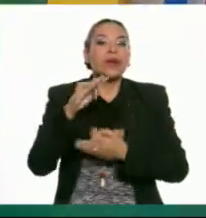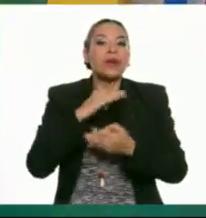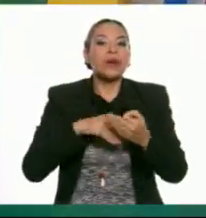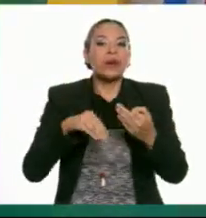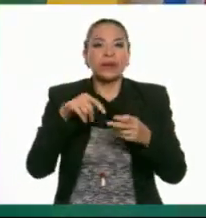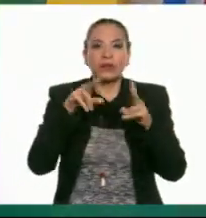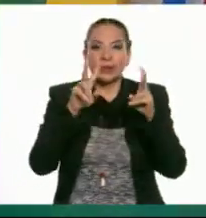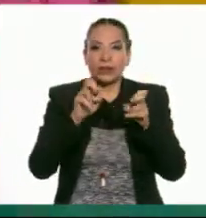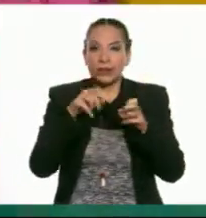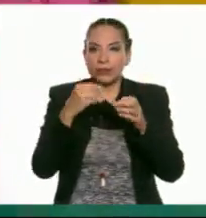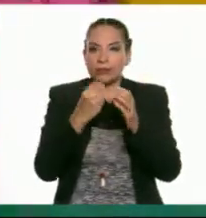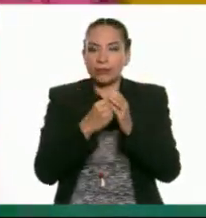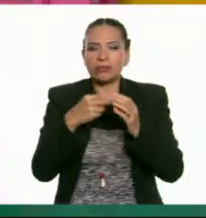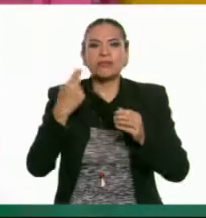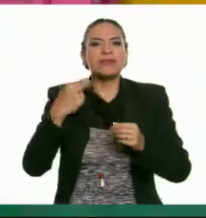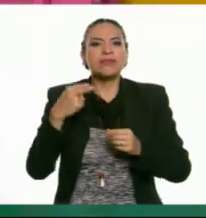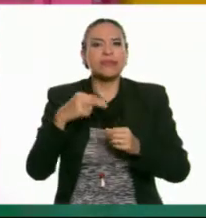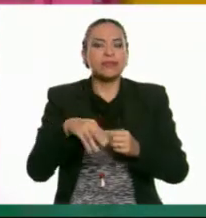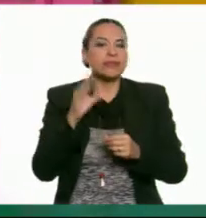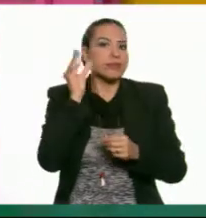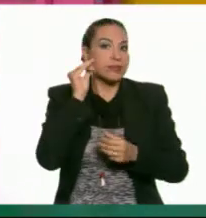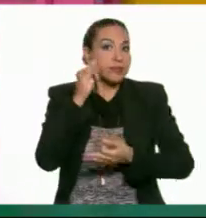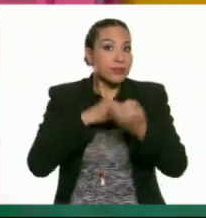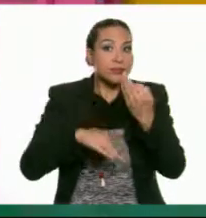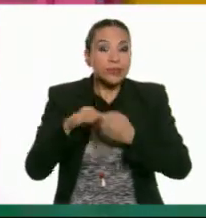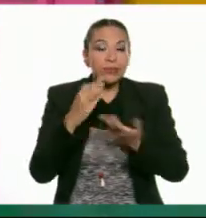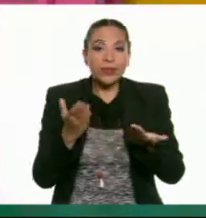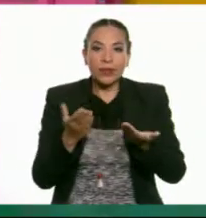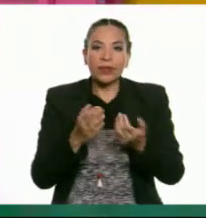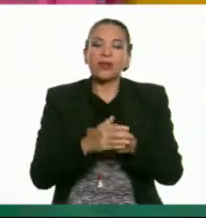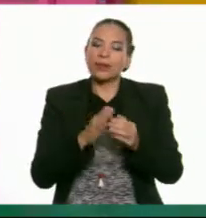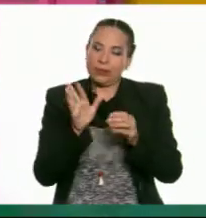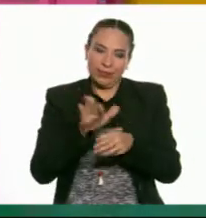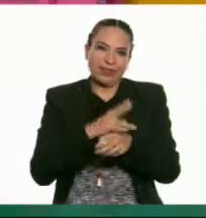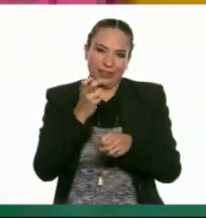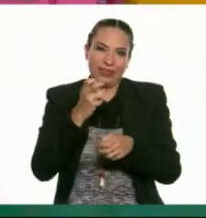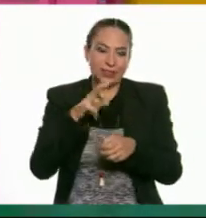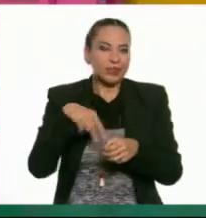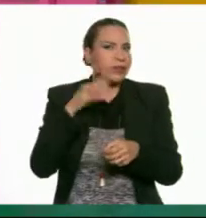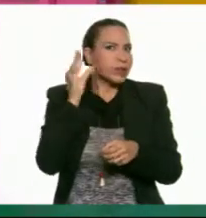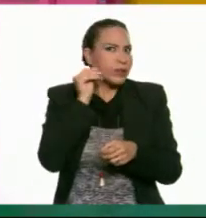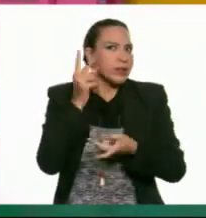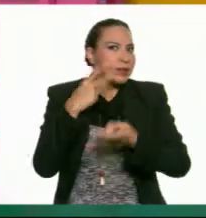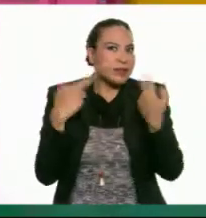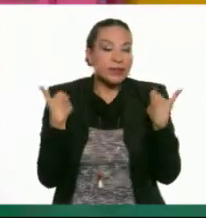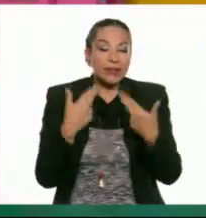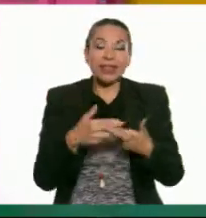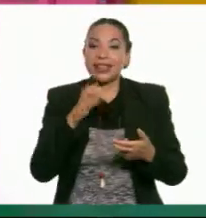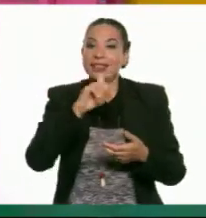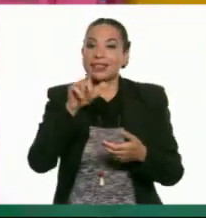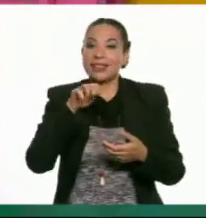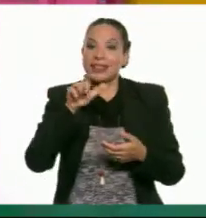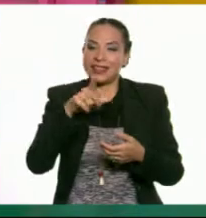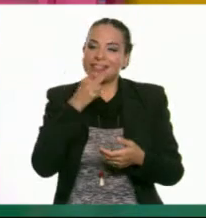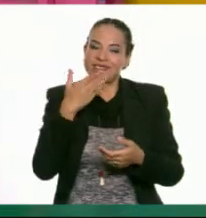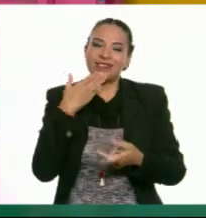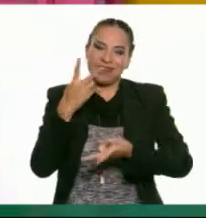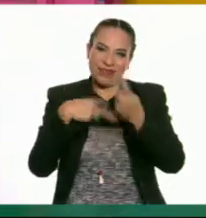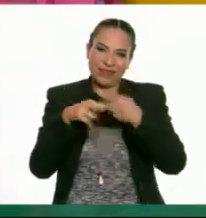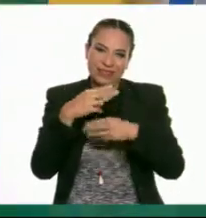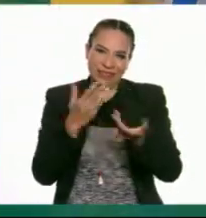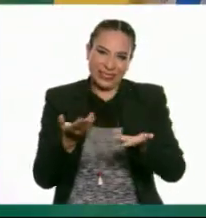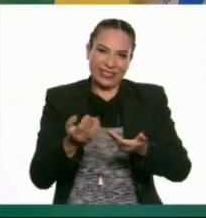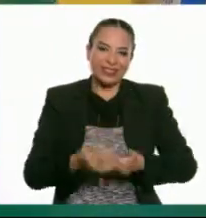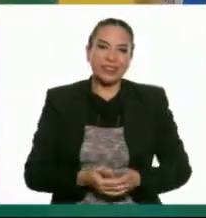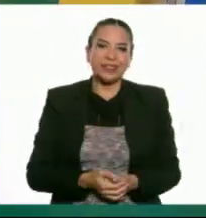Así es el tema de la clase. Se llama Escuchen Todos. ¡Ah, por cierto! Escucho que ahí viene el maestro Ezequiel. Ayúdenme a darle la bienvenida.